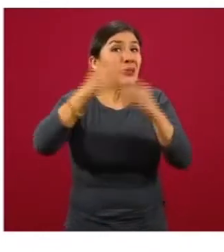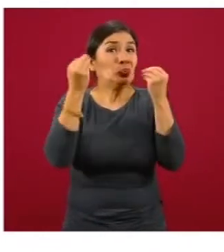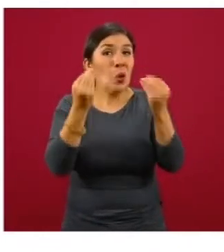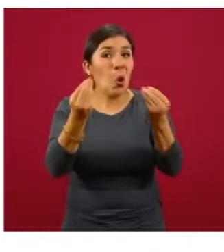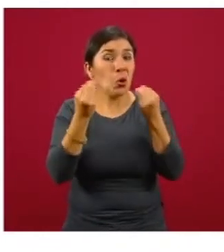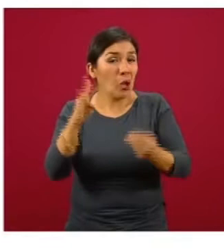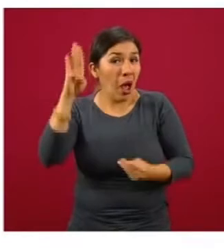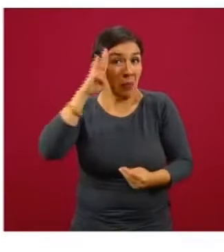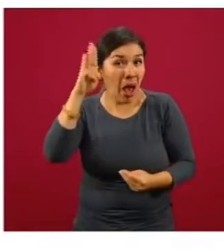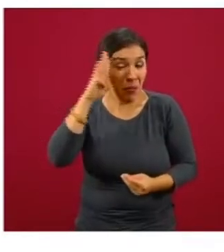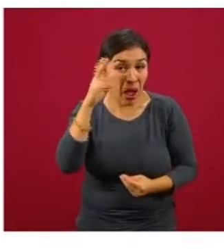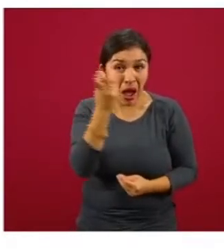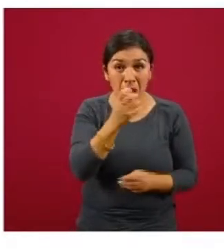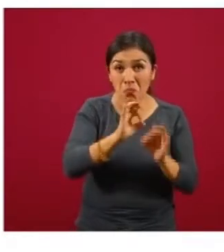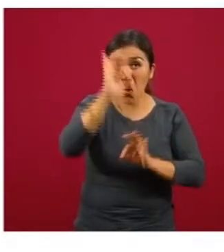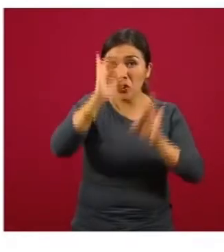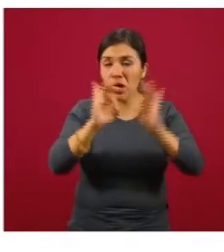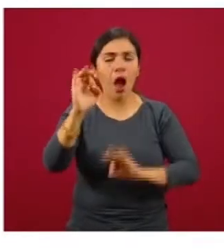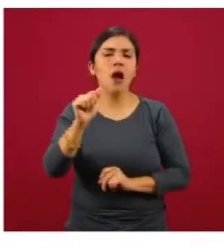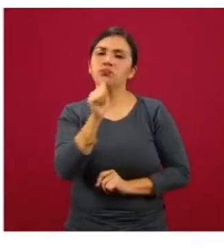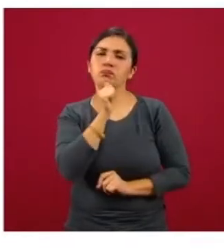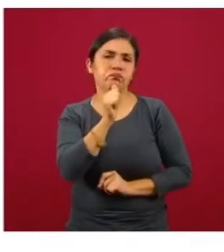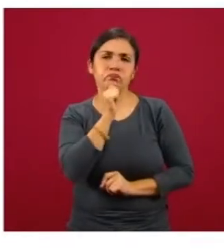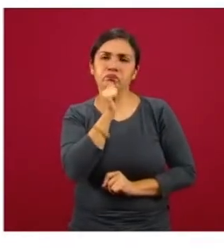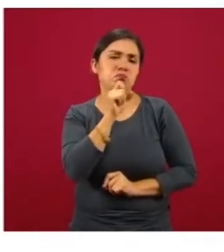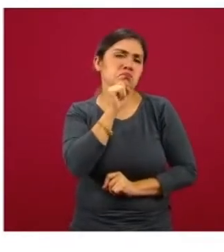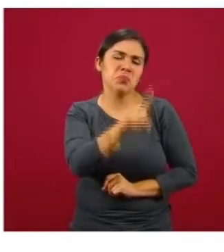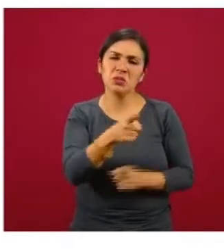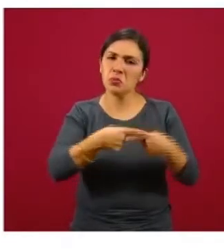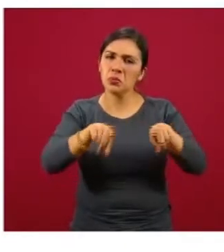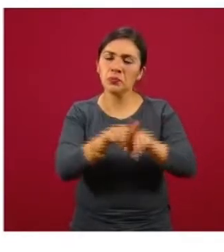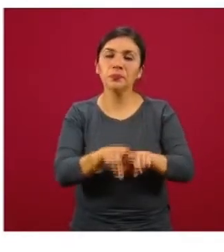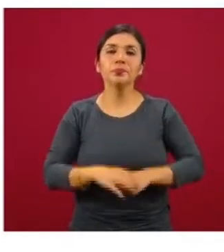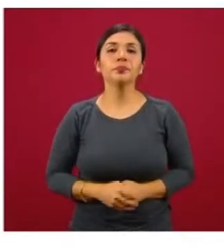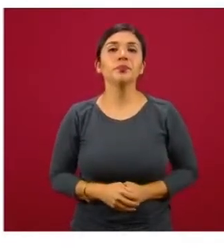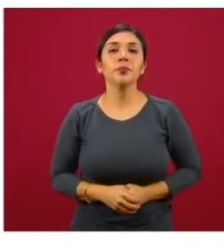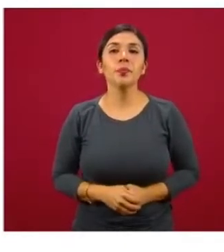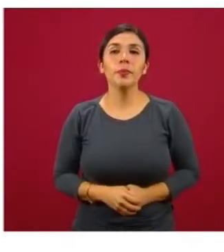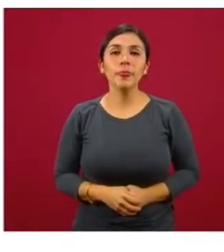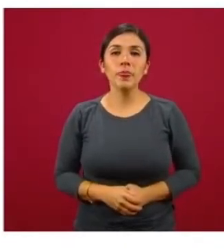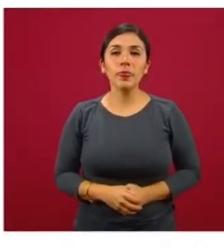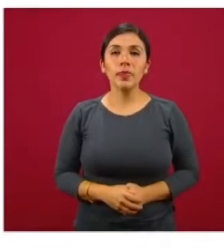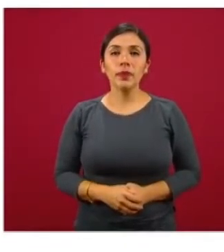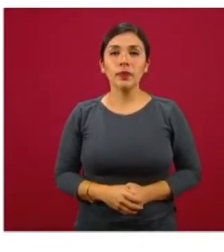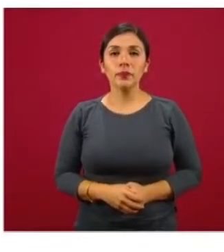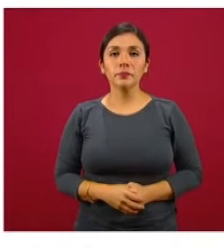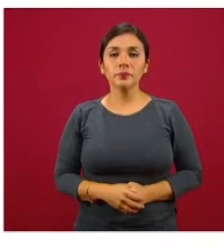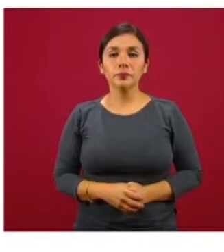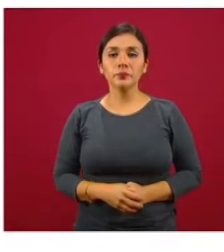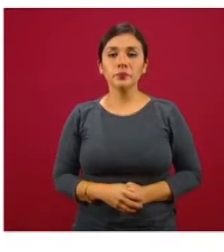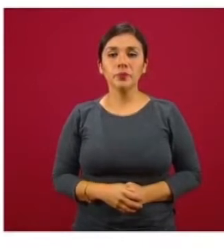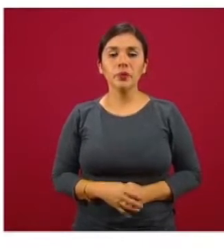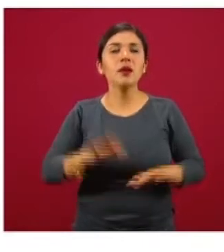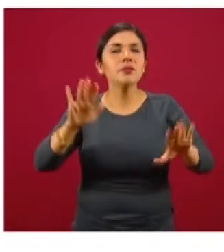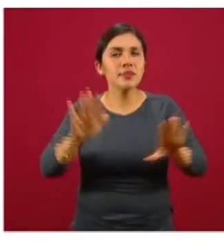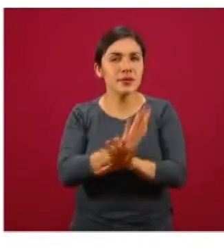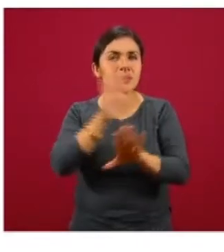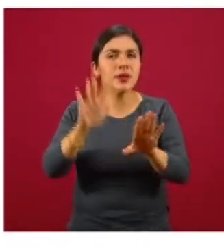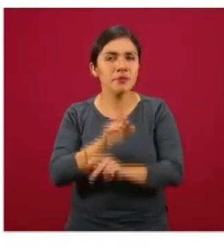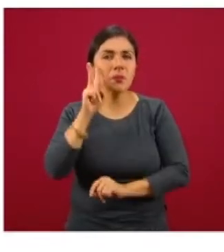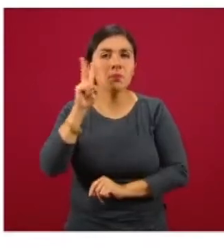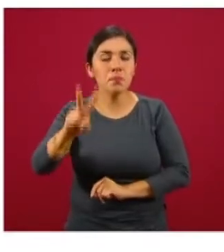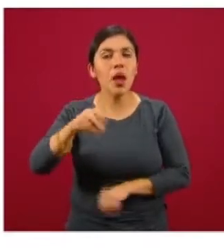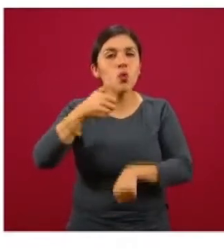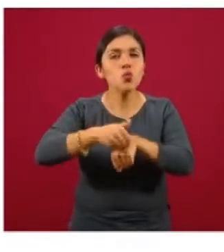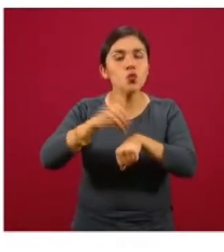general de Epidemiología, también informó que van 53 días de la Jornada Nacional de Sana Distancia. Actualizamos los números para